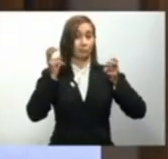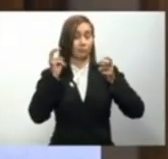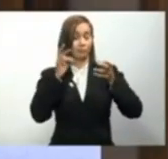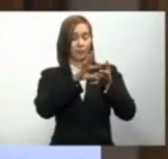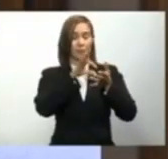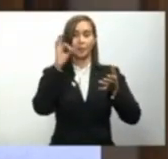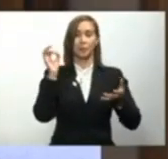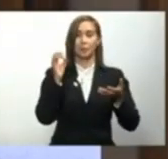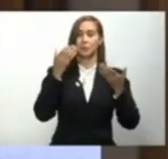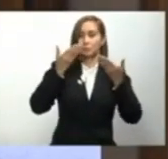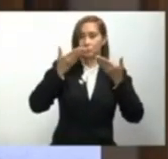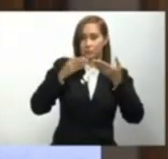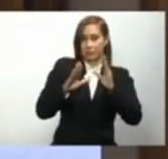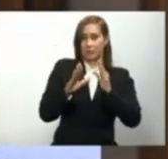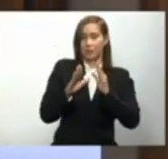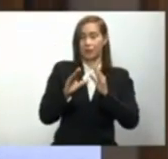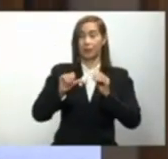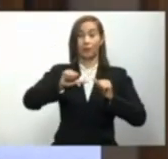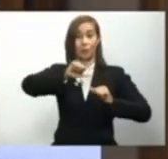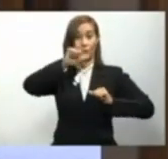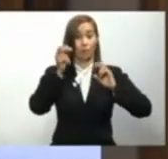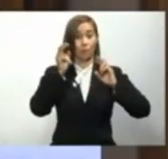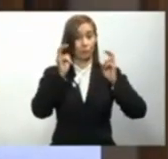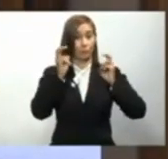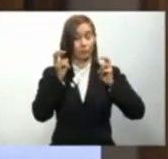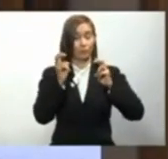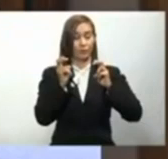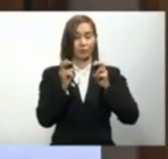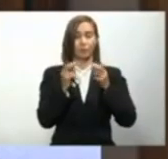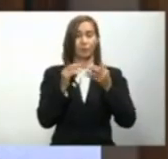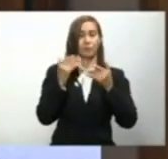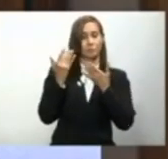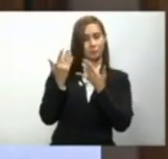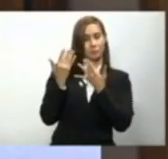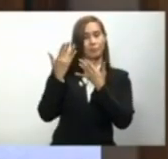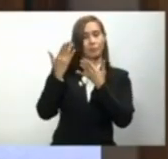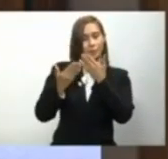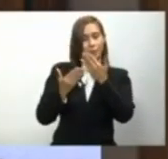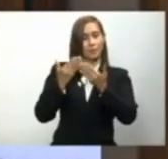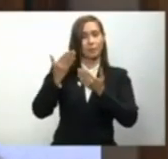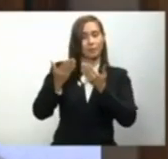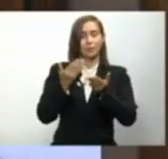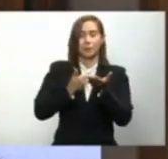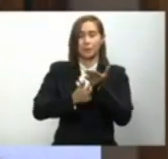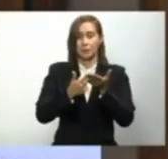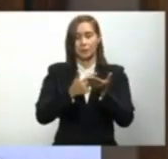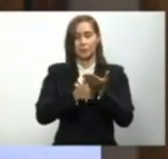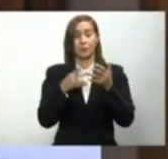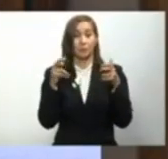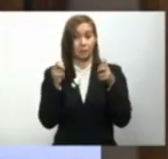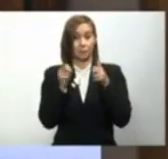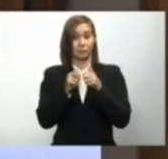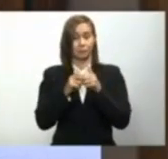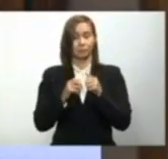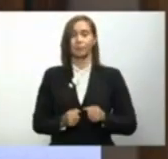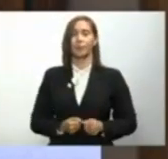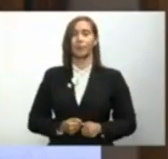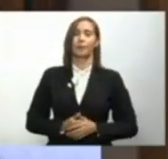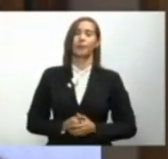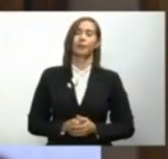o están en vía de hacerlo. Y hay nuevos temas que el sector eléctrico que deben ser abordados y resueltos.